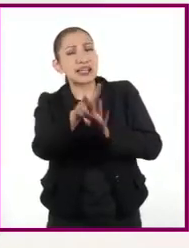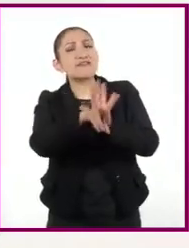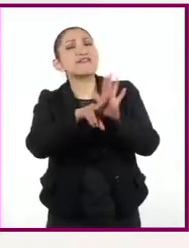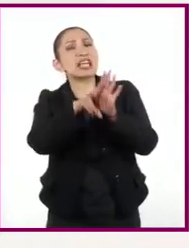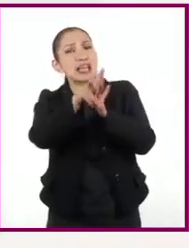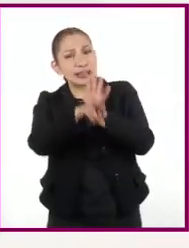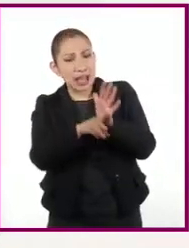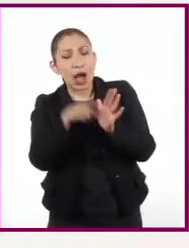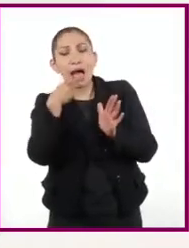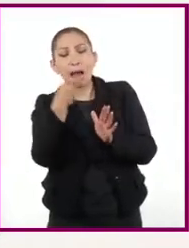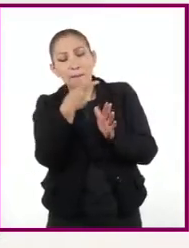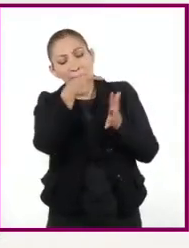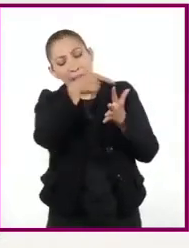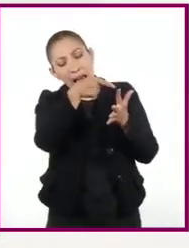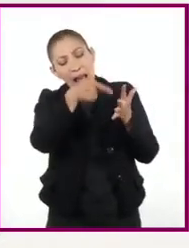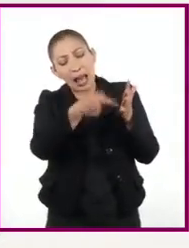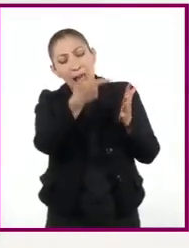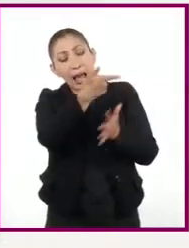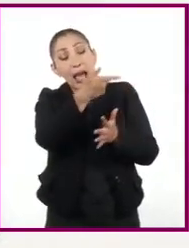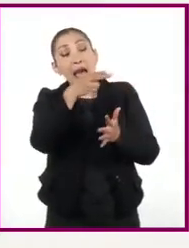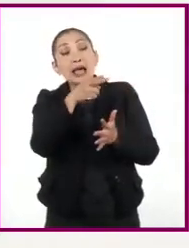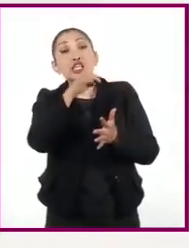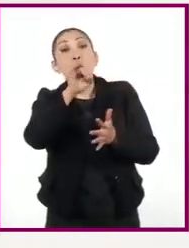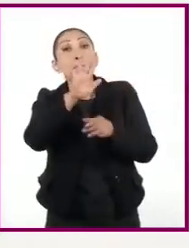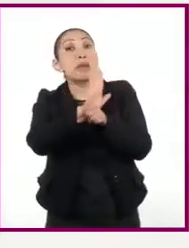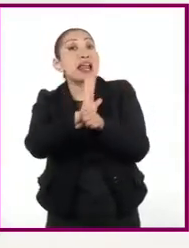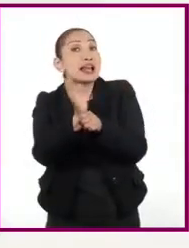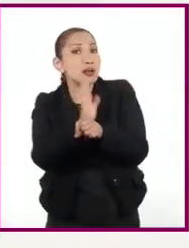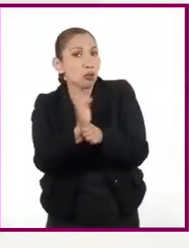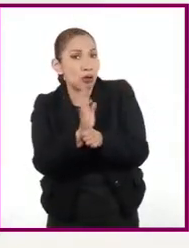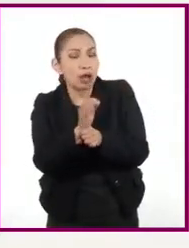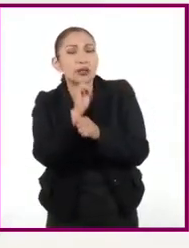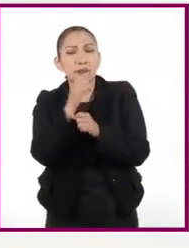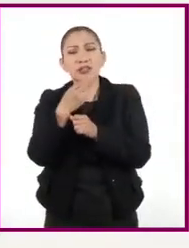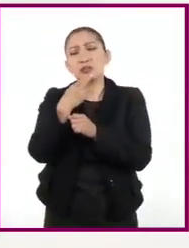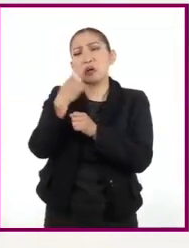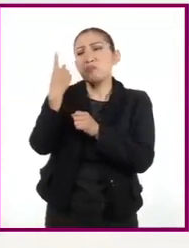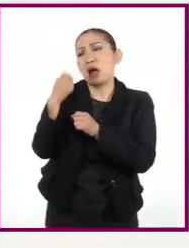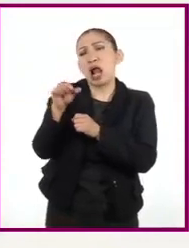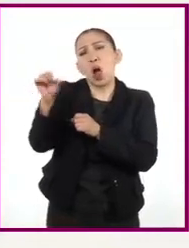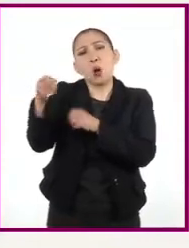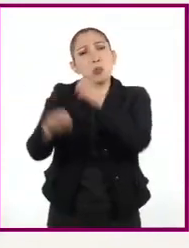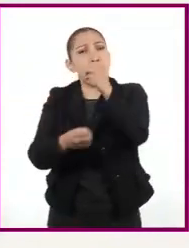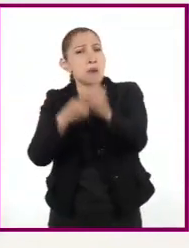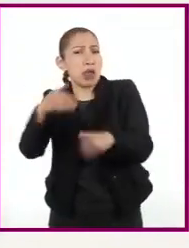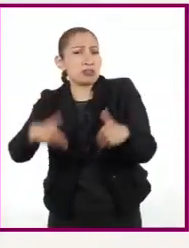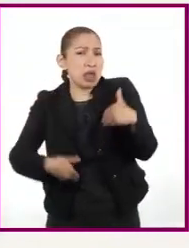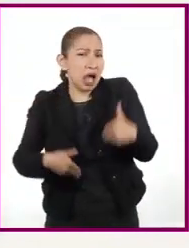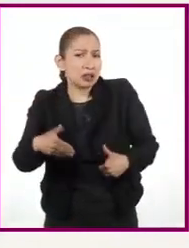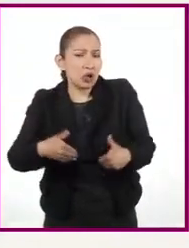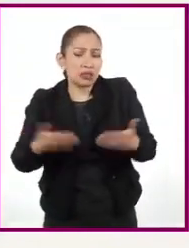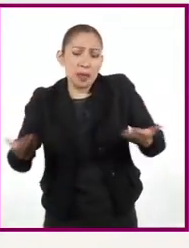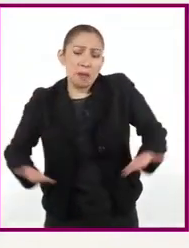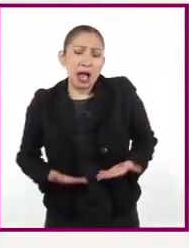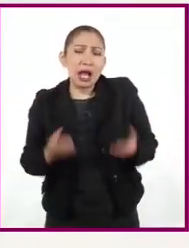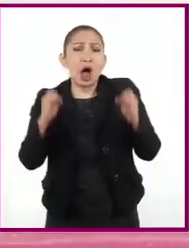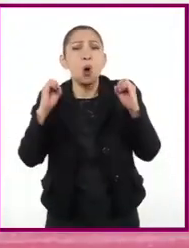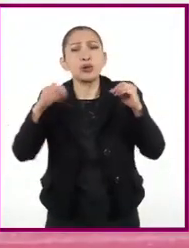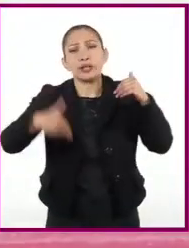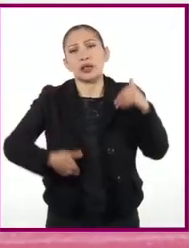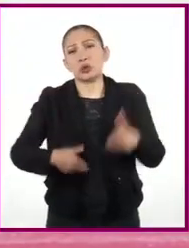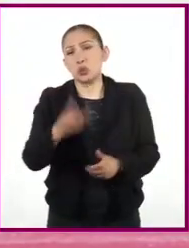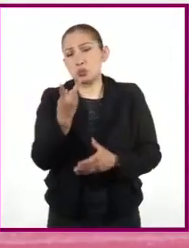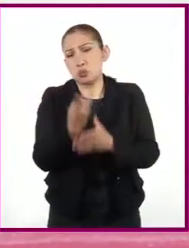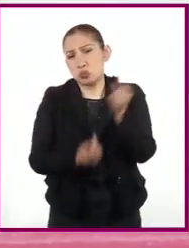el video se hizo referencia al guión de una película, este funciona también para una obra escénica de danza o teatro.